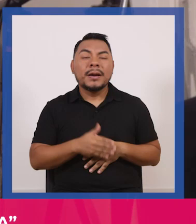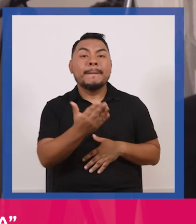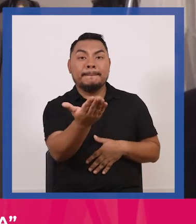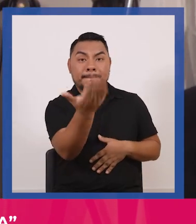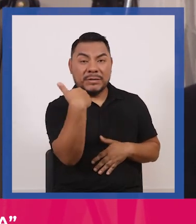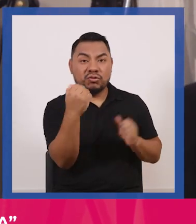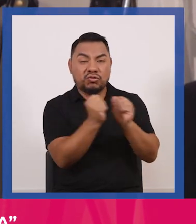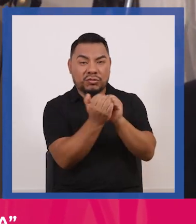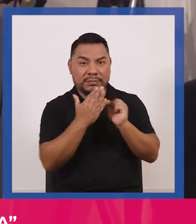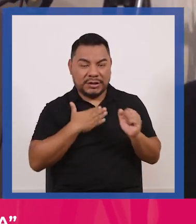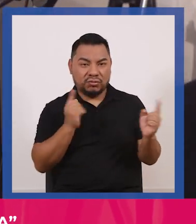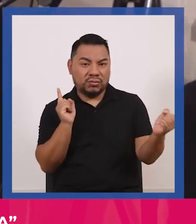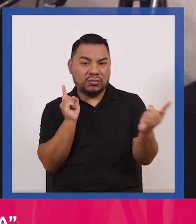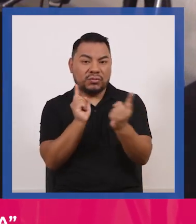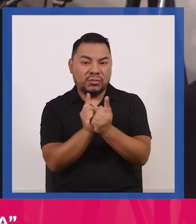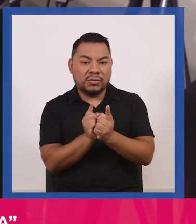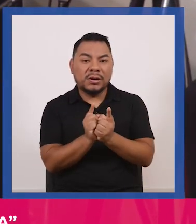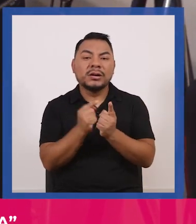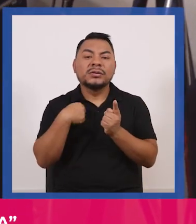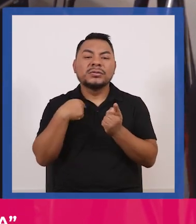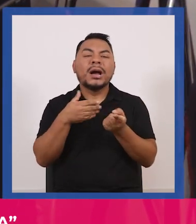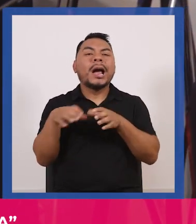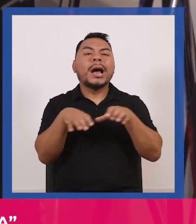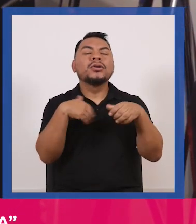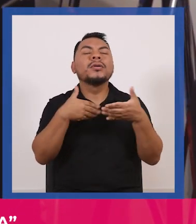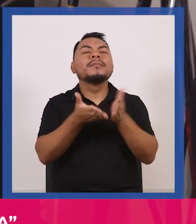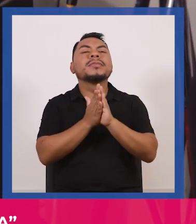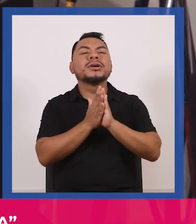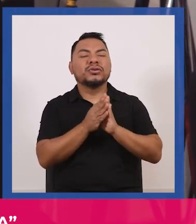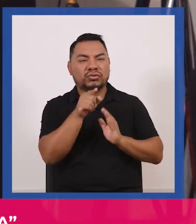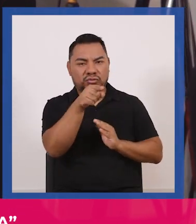vente conmigo y harás lo que te pida yo